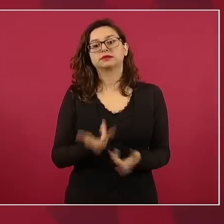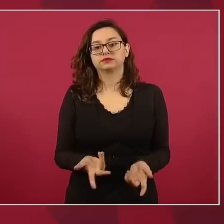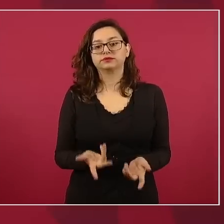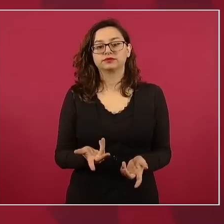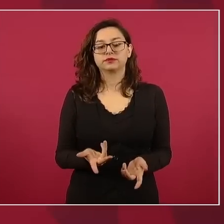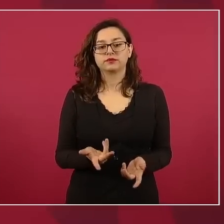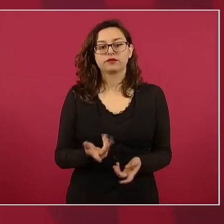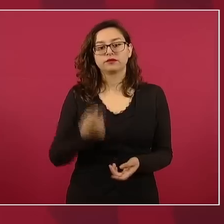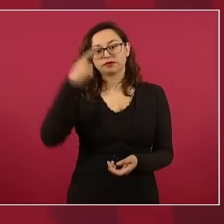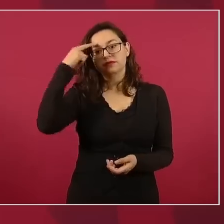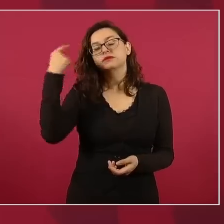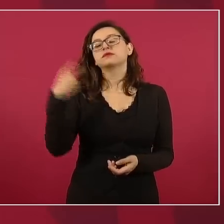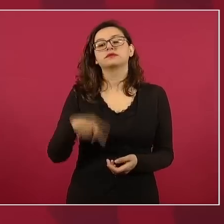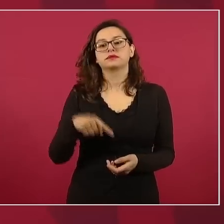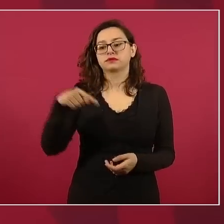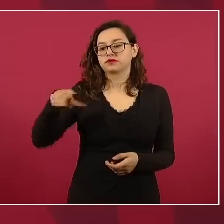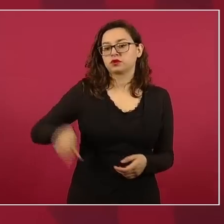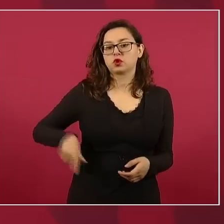lecherías de Liconza.